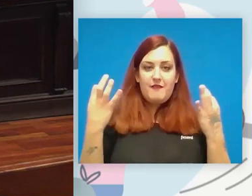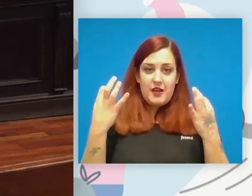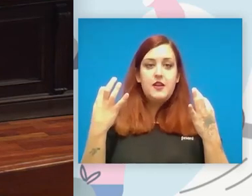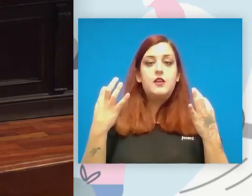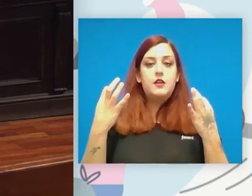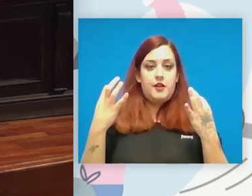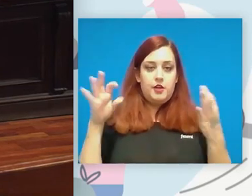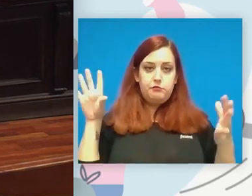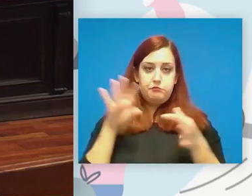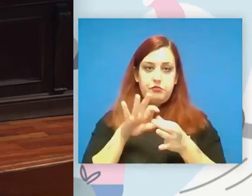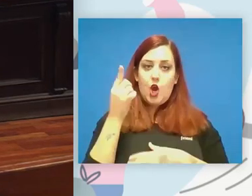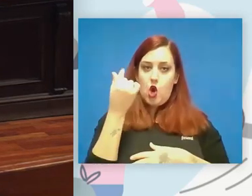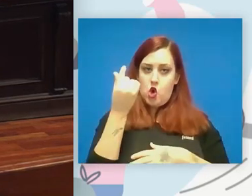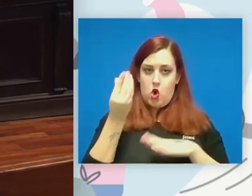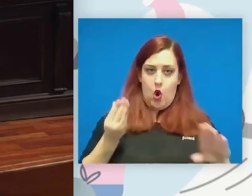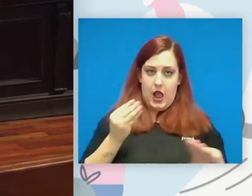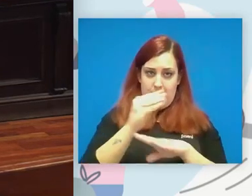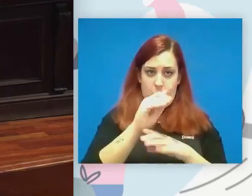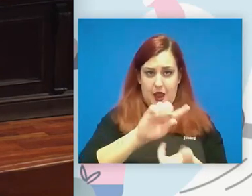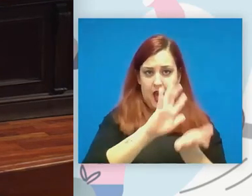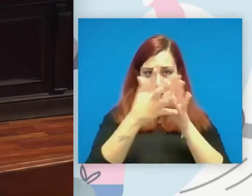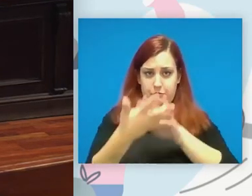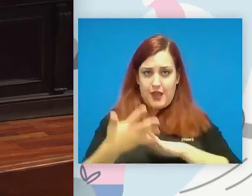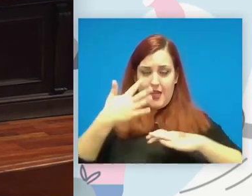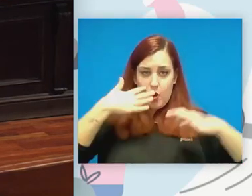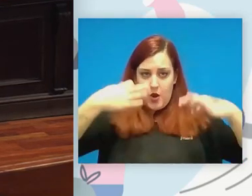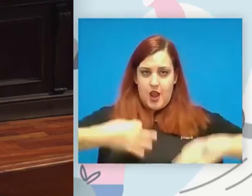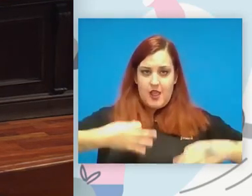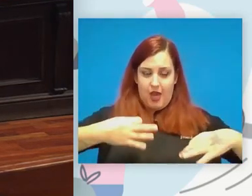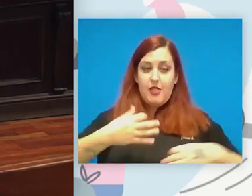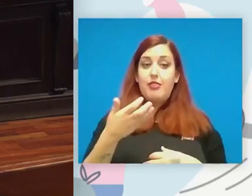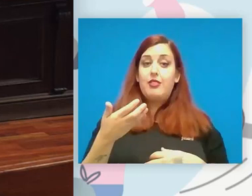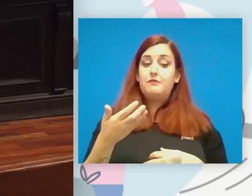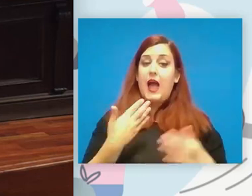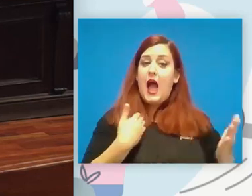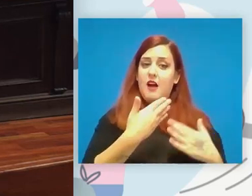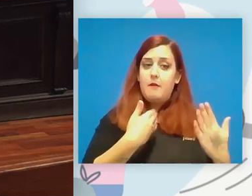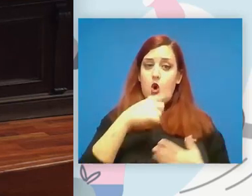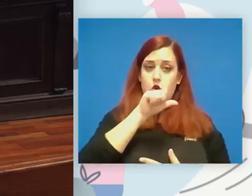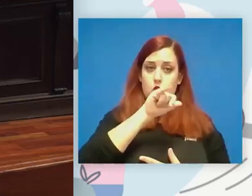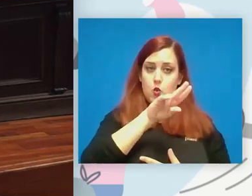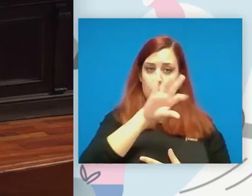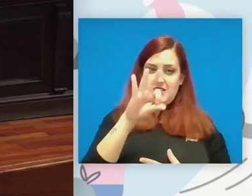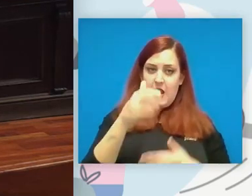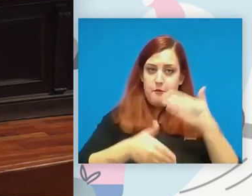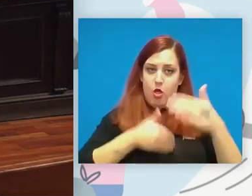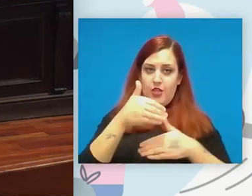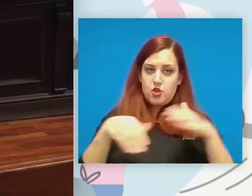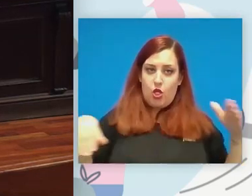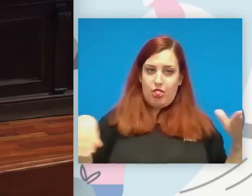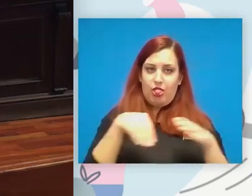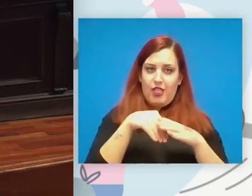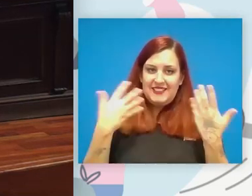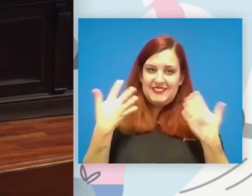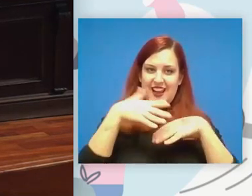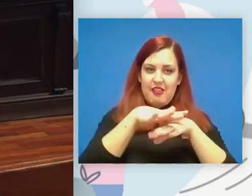suficiente cuantía económica para que sea una realidad ¿no? Es decir cuando hablamos antes con Luis que ese proceso de integración que en